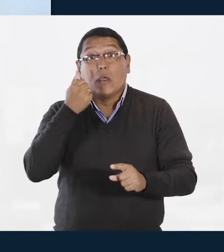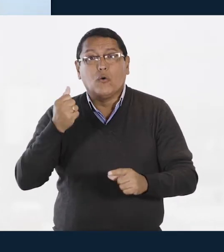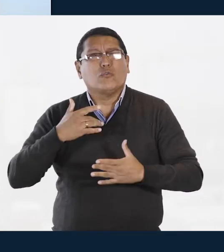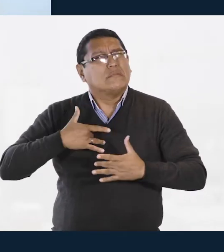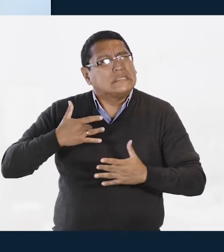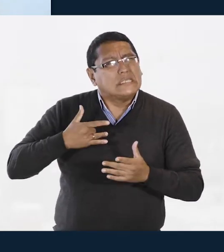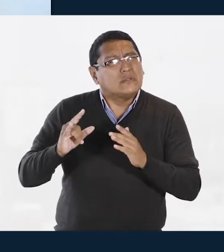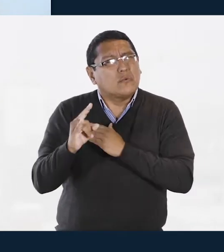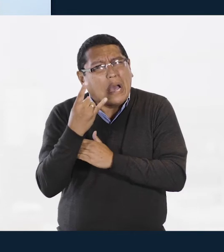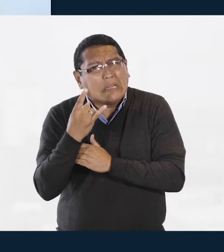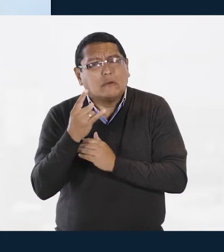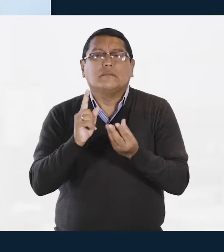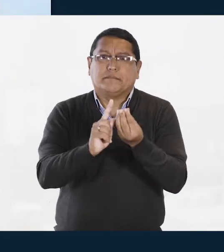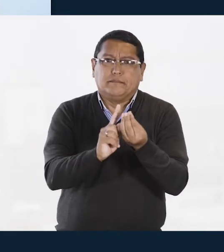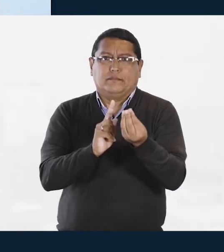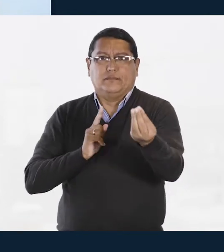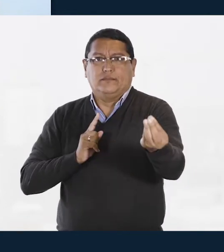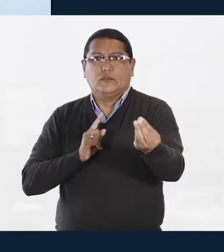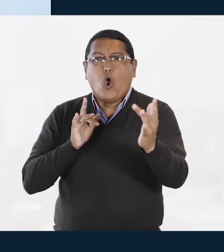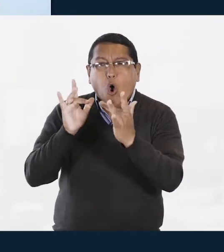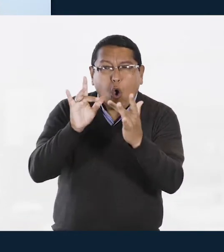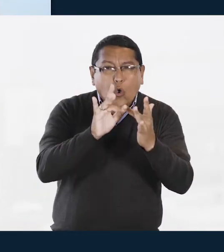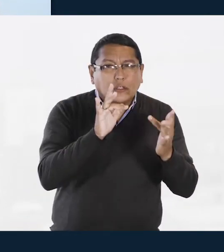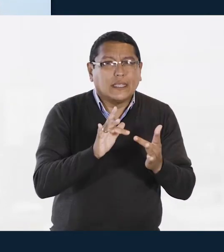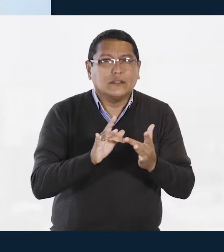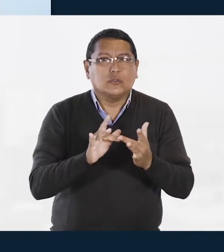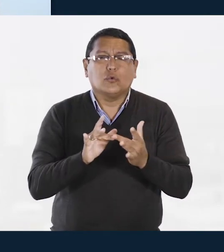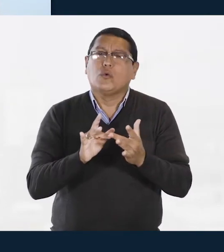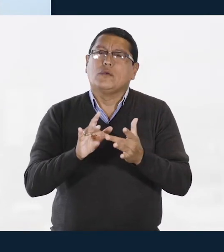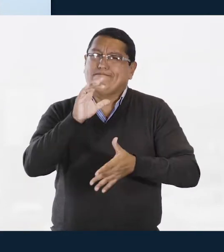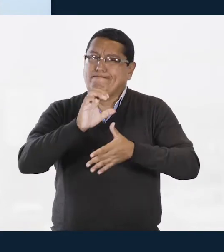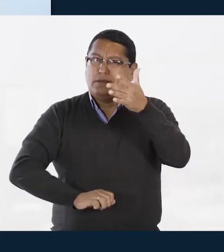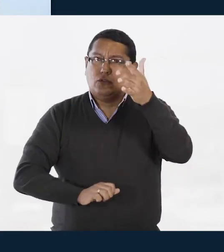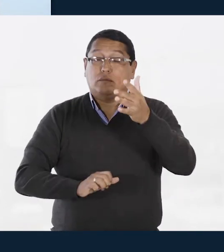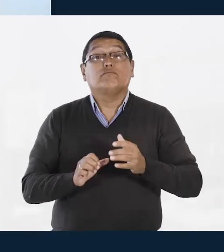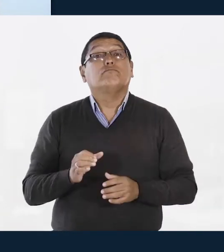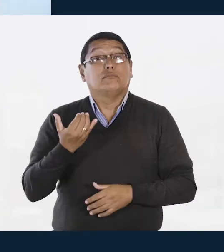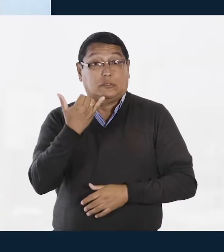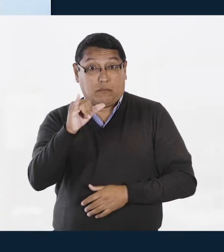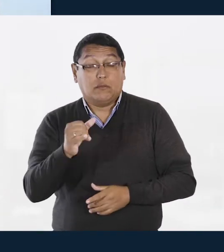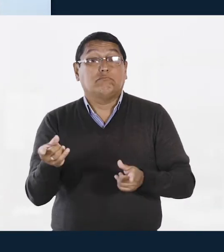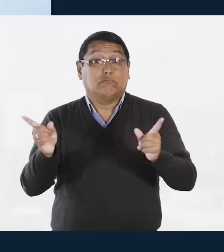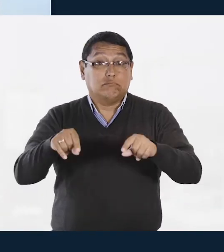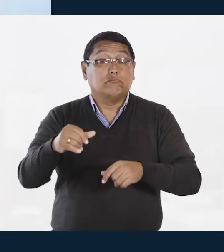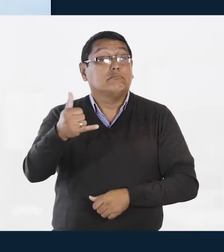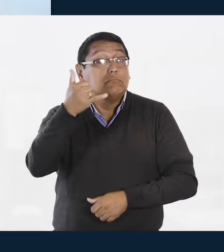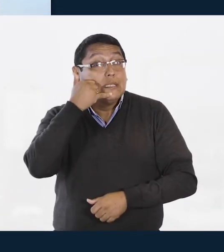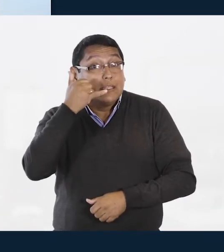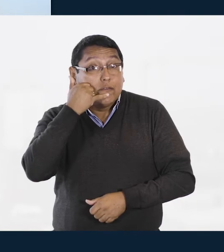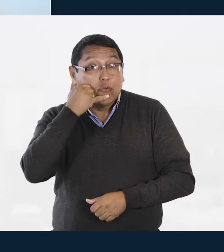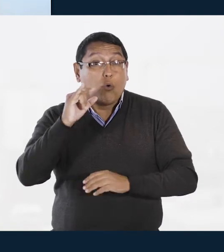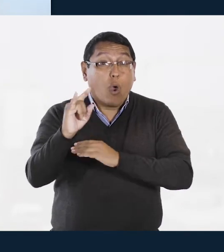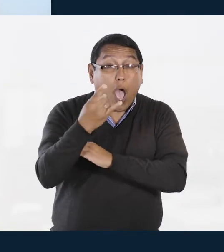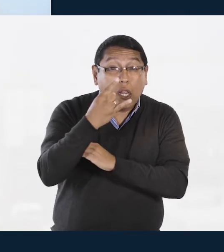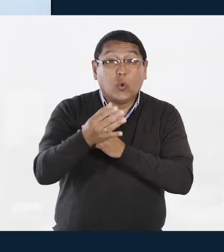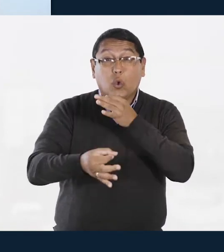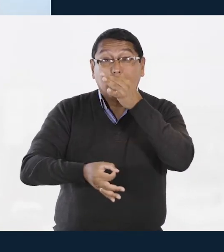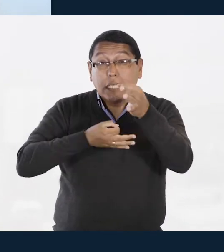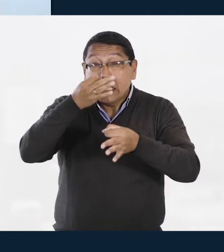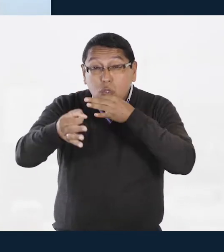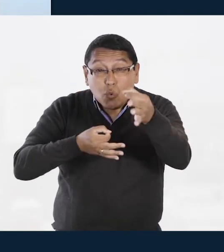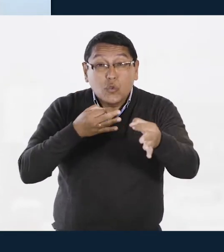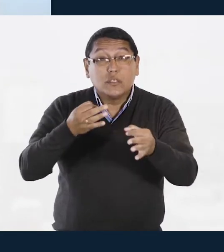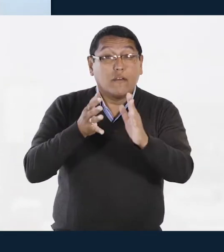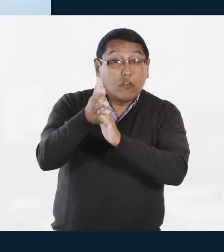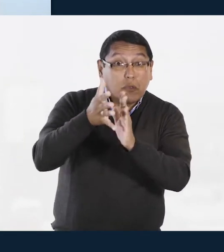reduzcamos al máximo la interacción social. Al mismo tiempo hemos dispuesto a una línea de denuncia y de información. Si vemos que alguien